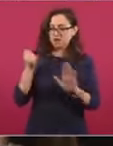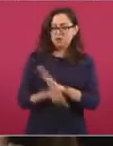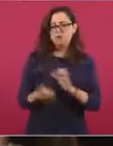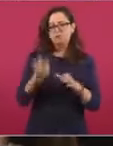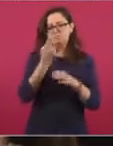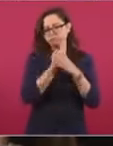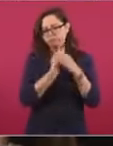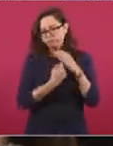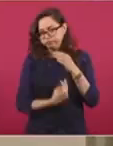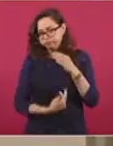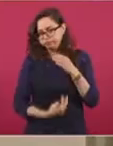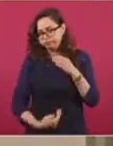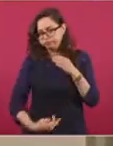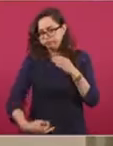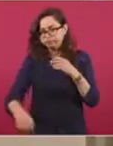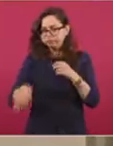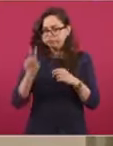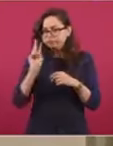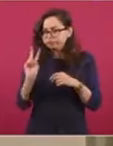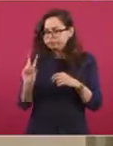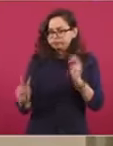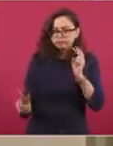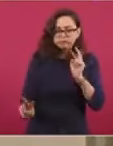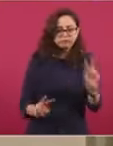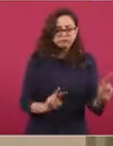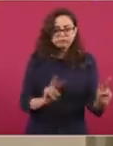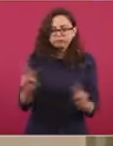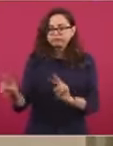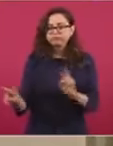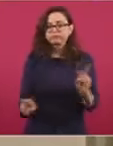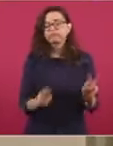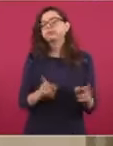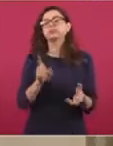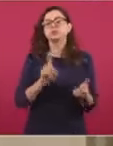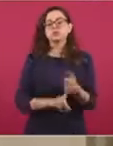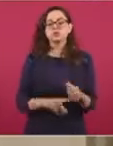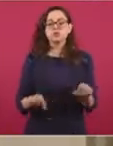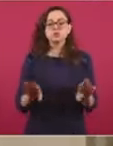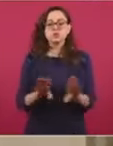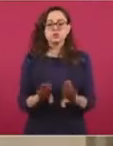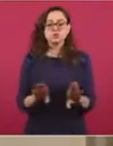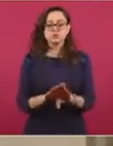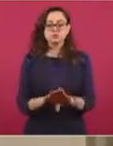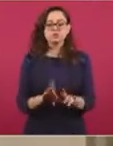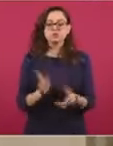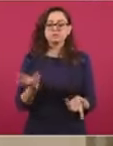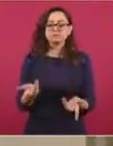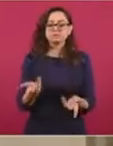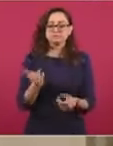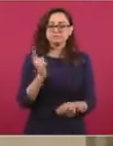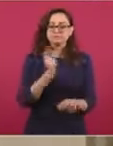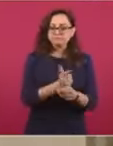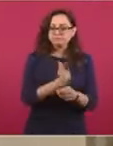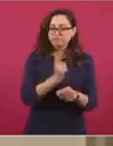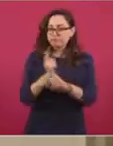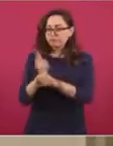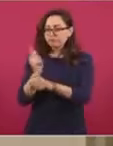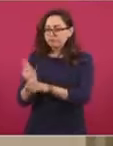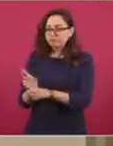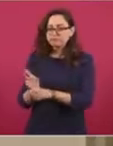más hacia el interior las condiciones del pozo, encontraron que no tienen